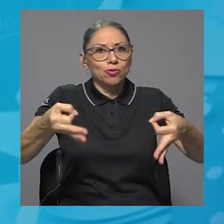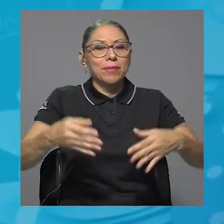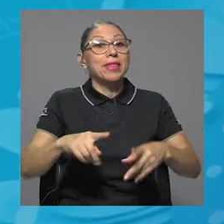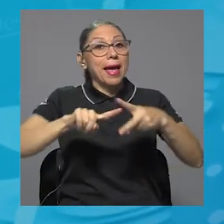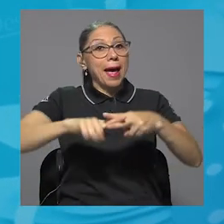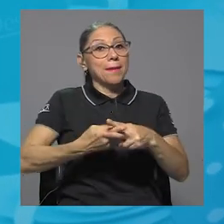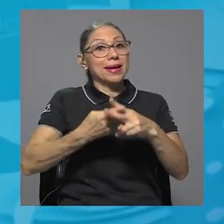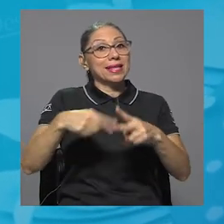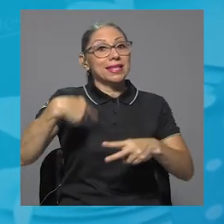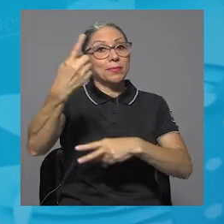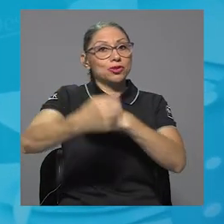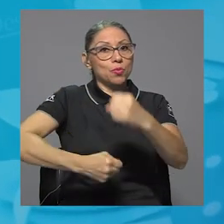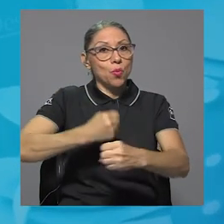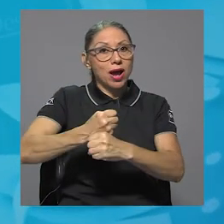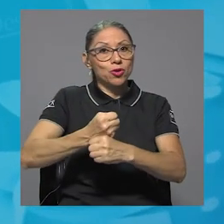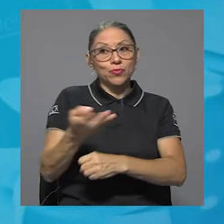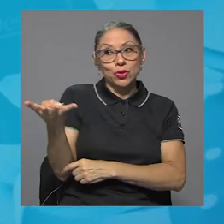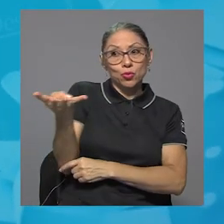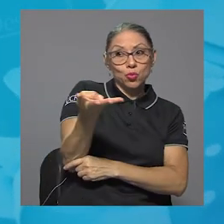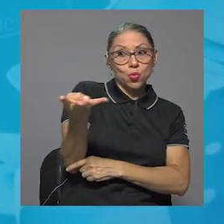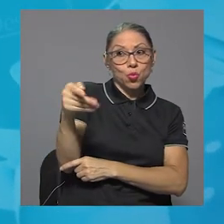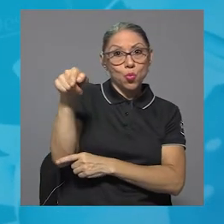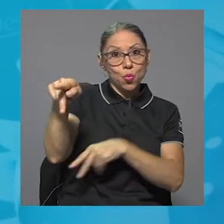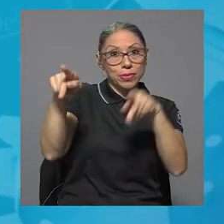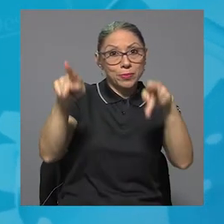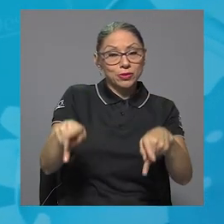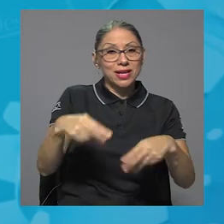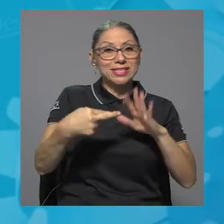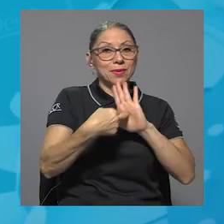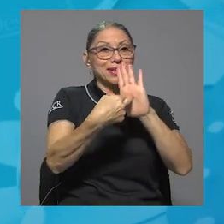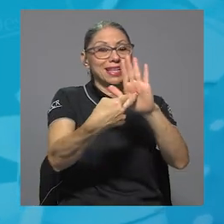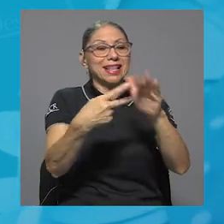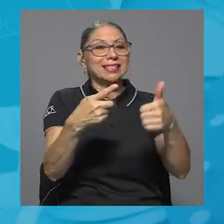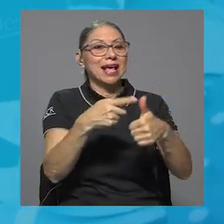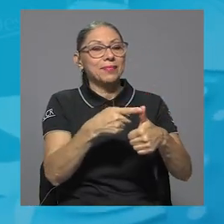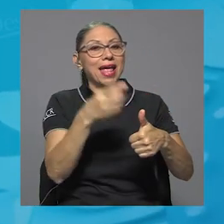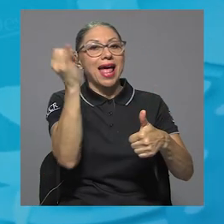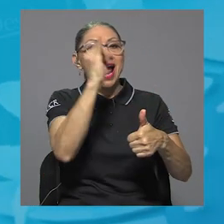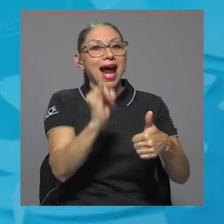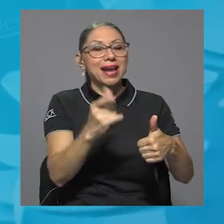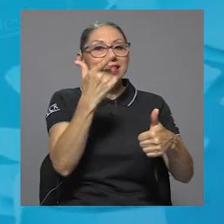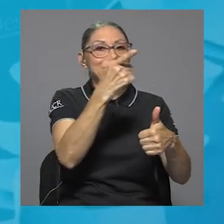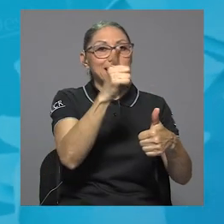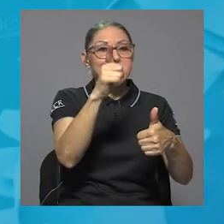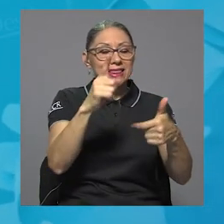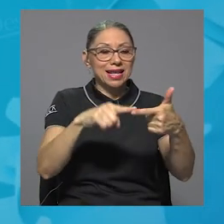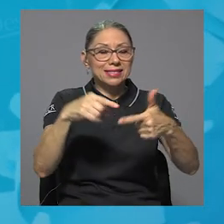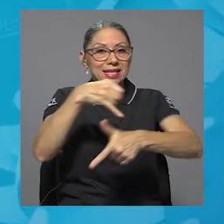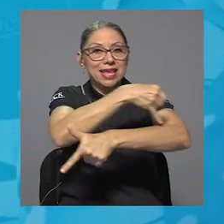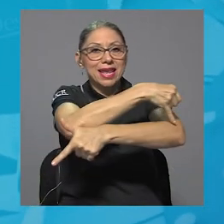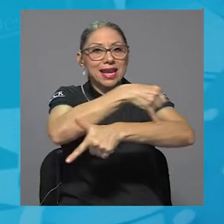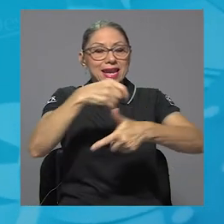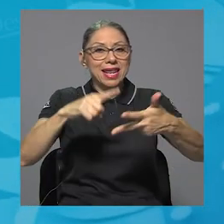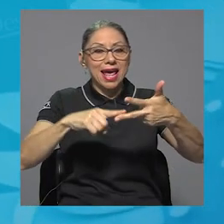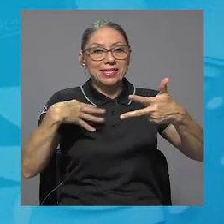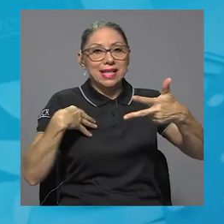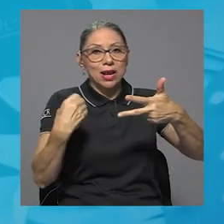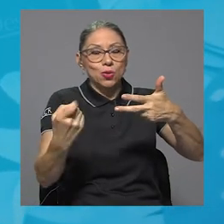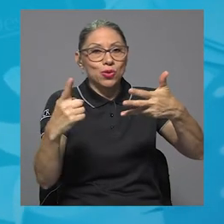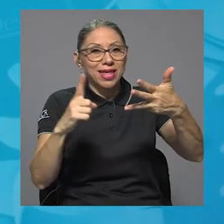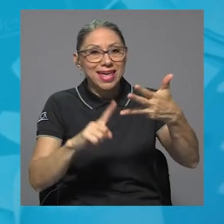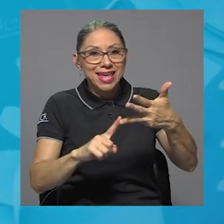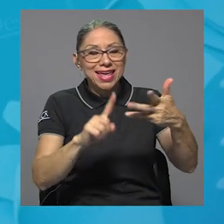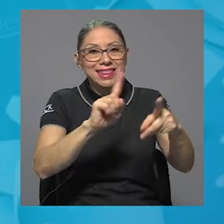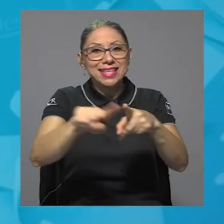próximo los cuatro nuevos miembros representarán las áreas de artes y letras, ingeniería, salud